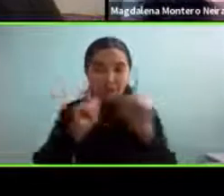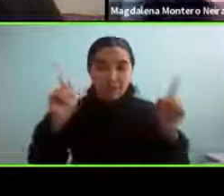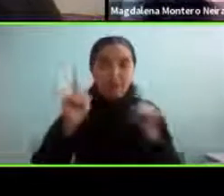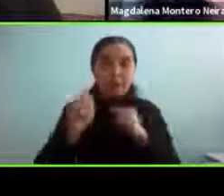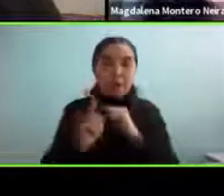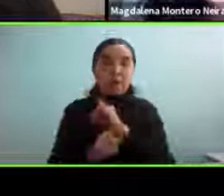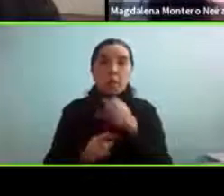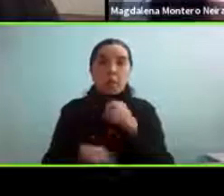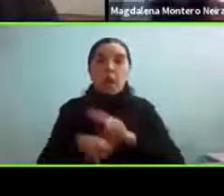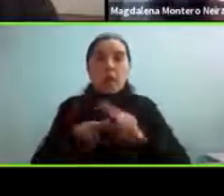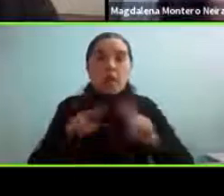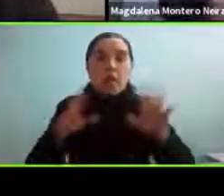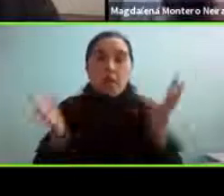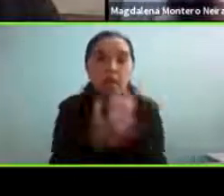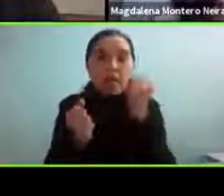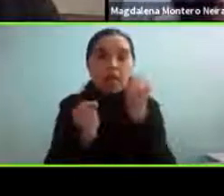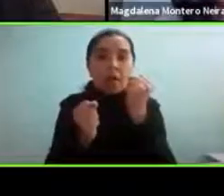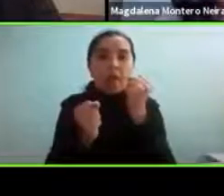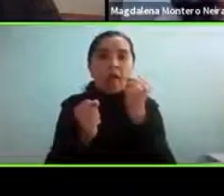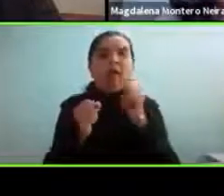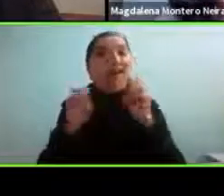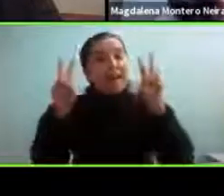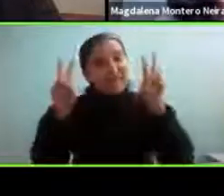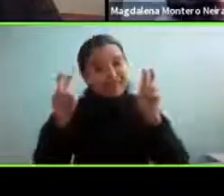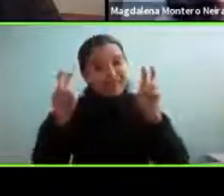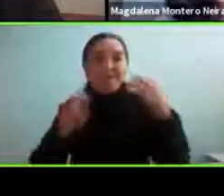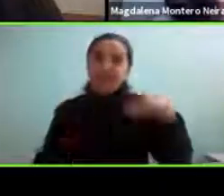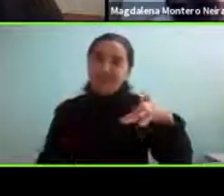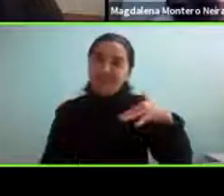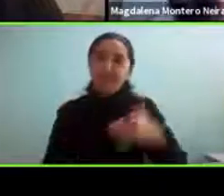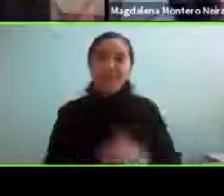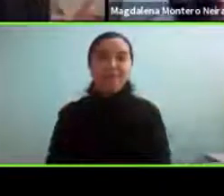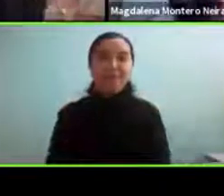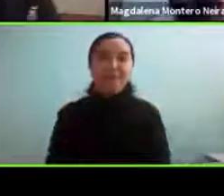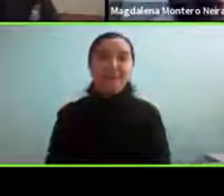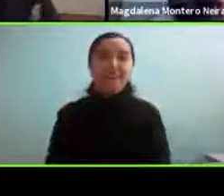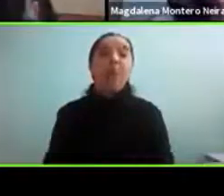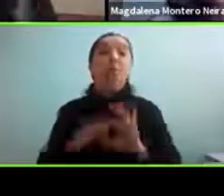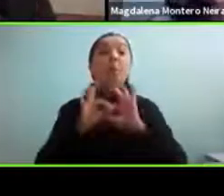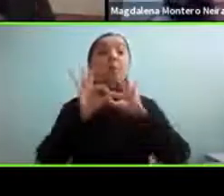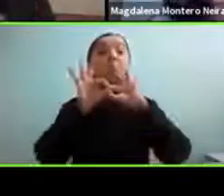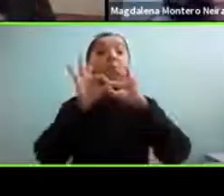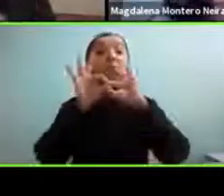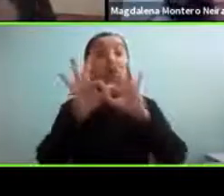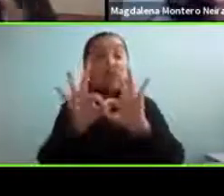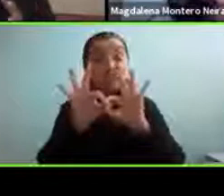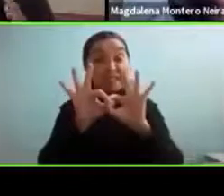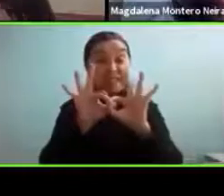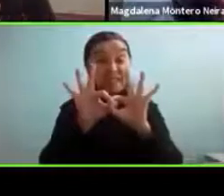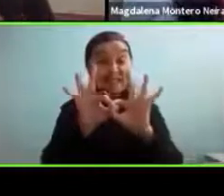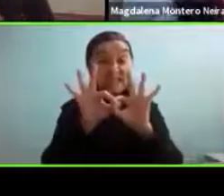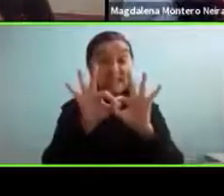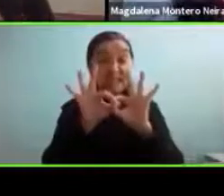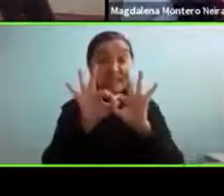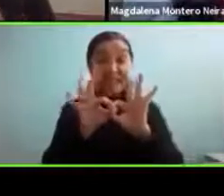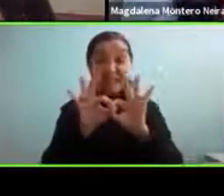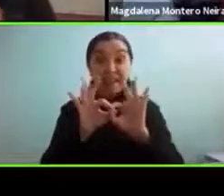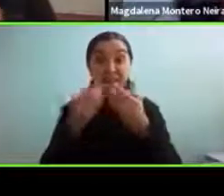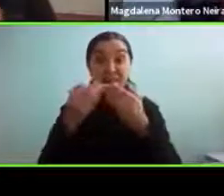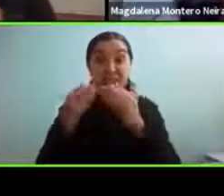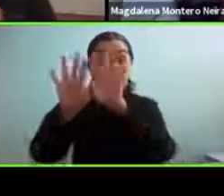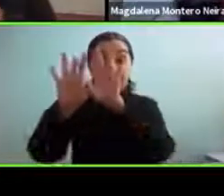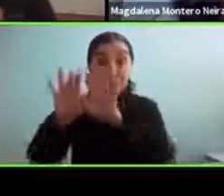ninguna también es un tema importante así que muchas gracias vamos a dejar en los comentarios sus recomendaciones